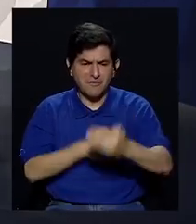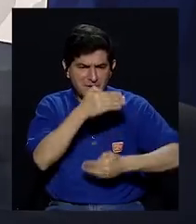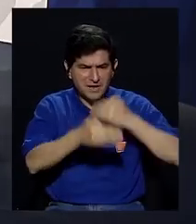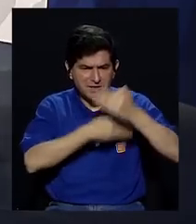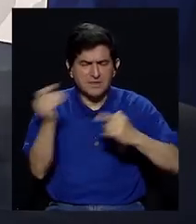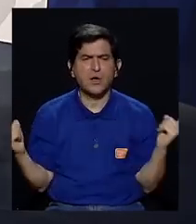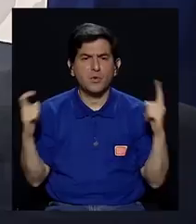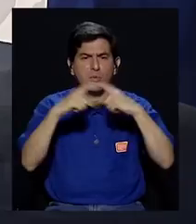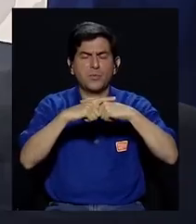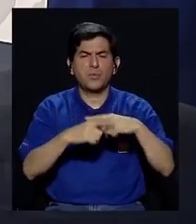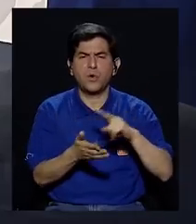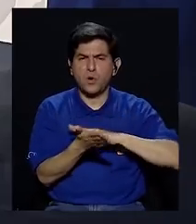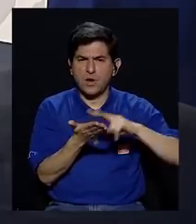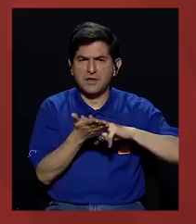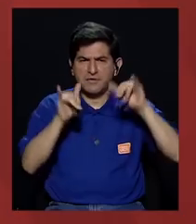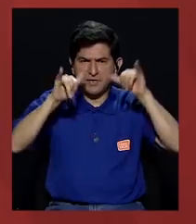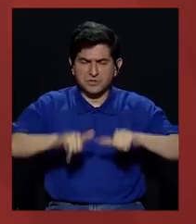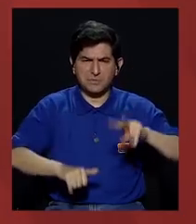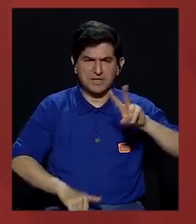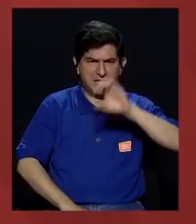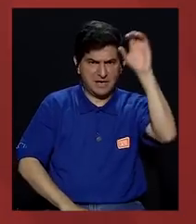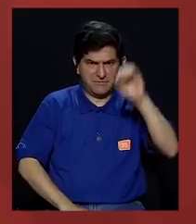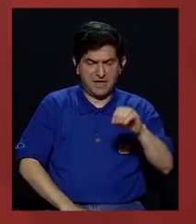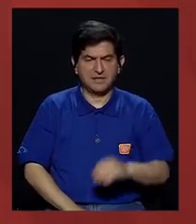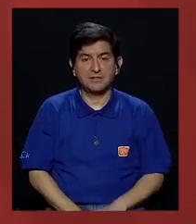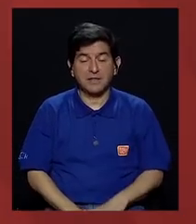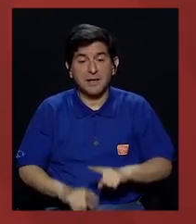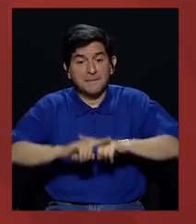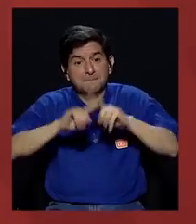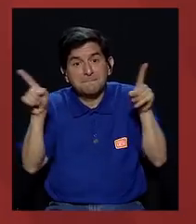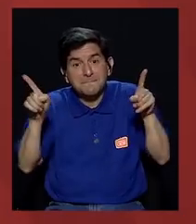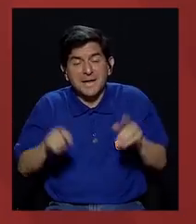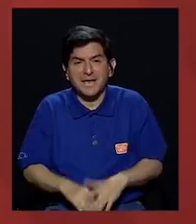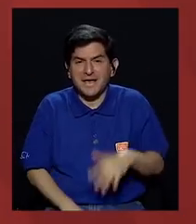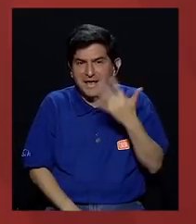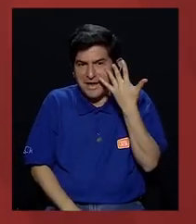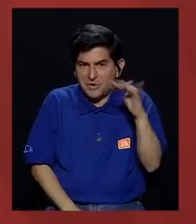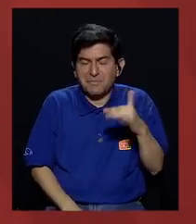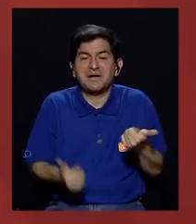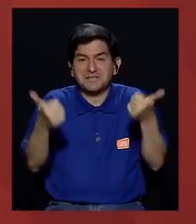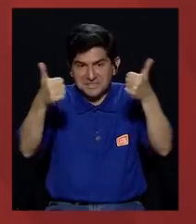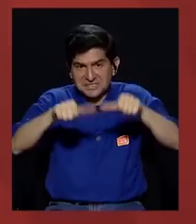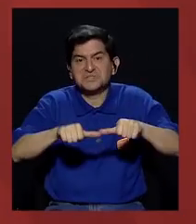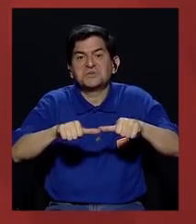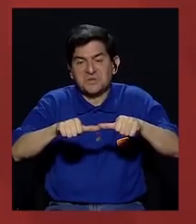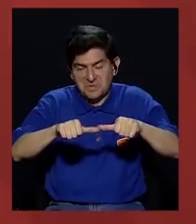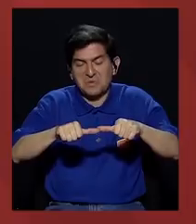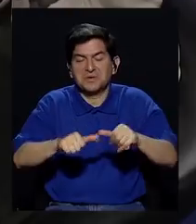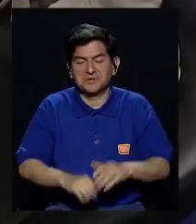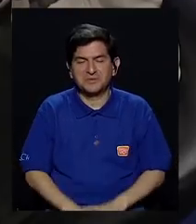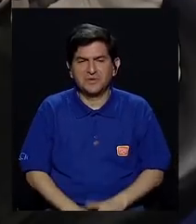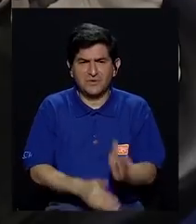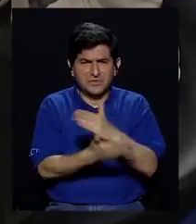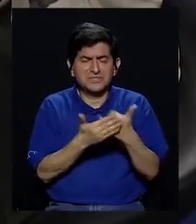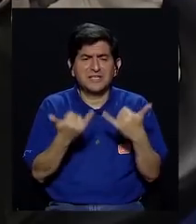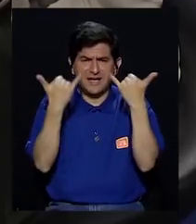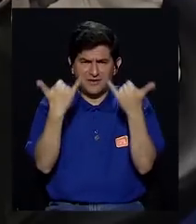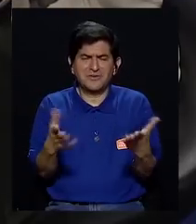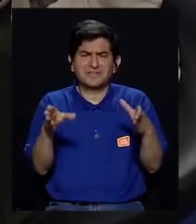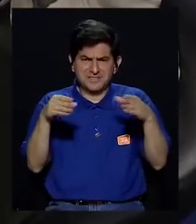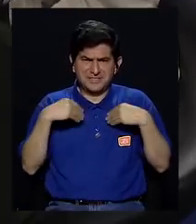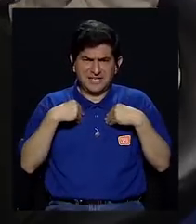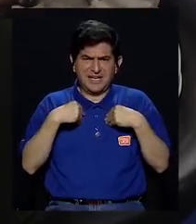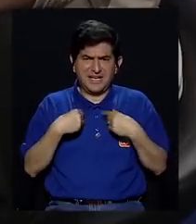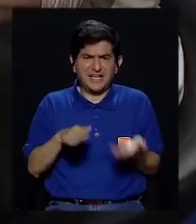las lógicas muy complejas. Liberación conserva ese 20%, pareciera. Bueno, pero es que se pareciera que yo sí estoy de acuerdo. Sí, porque si damos algo por sentado aquí,